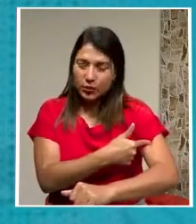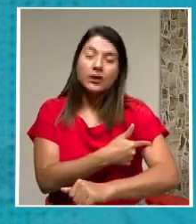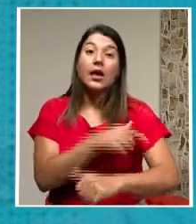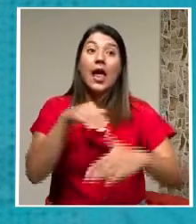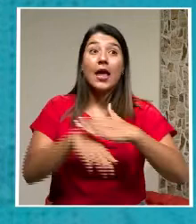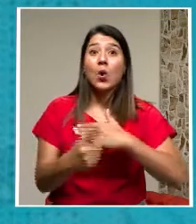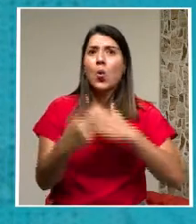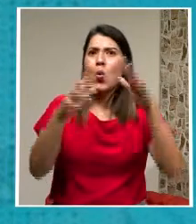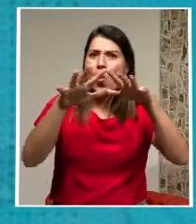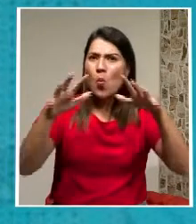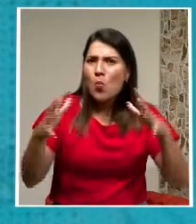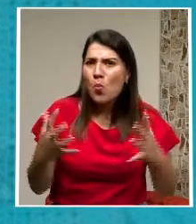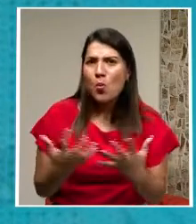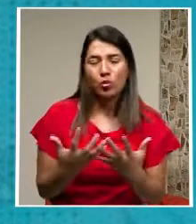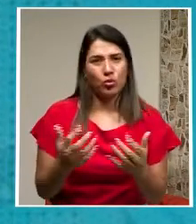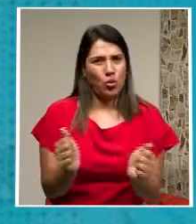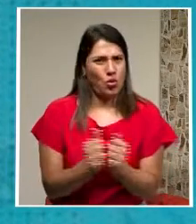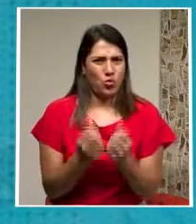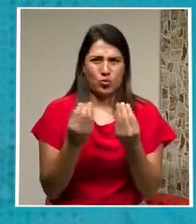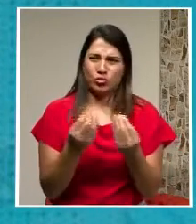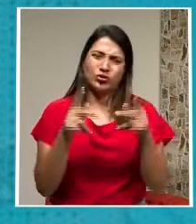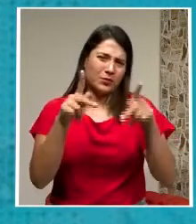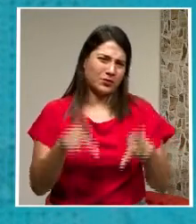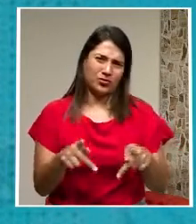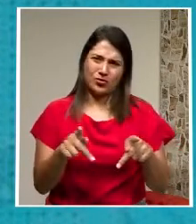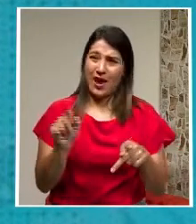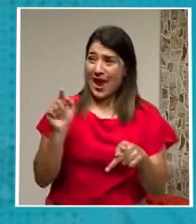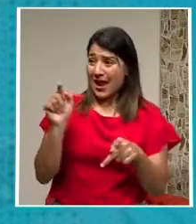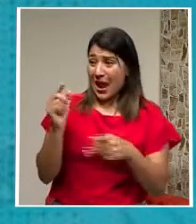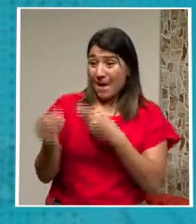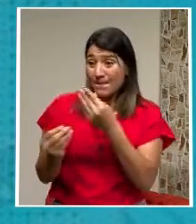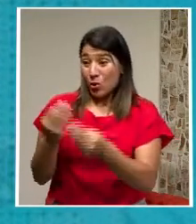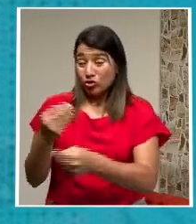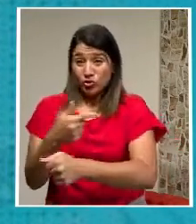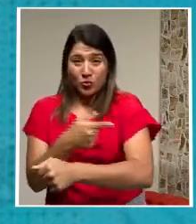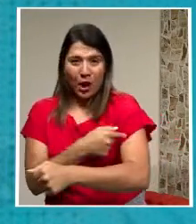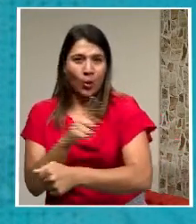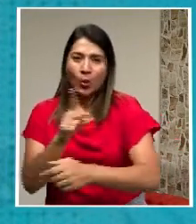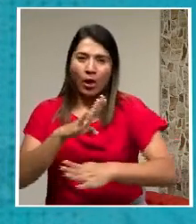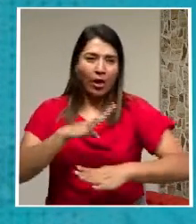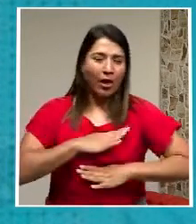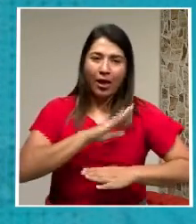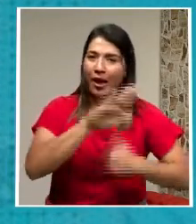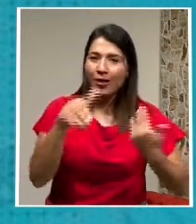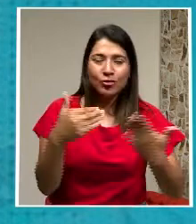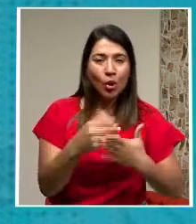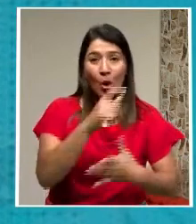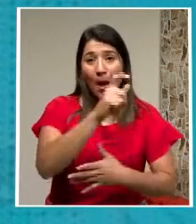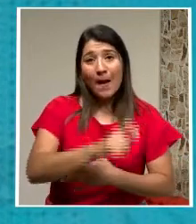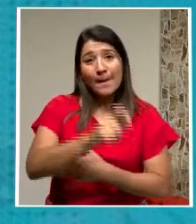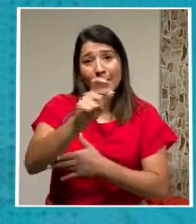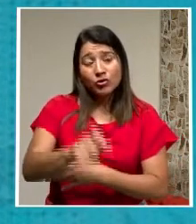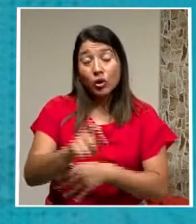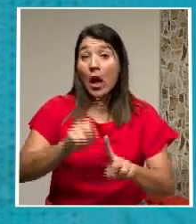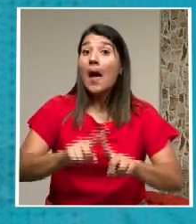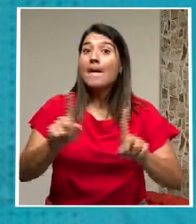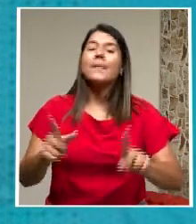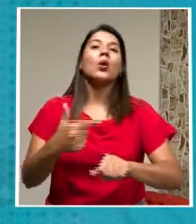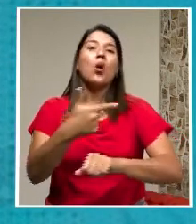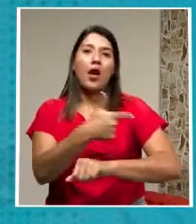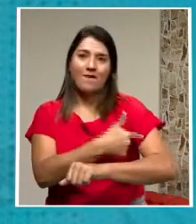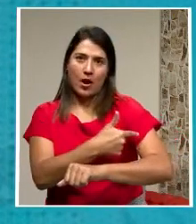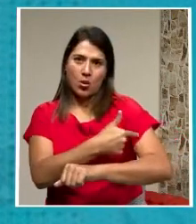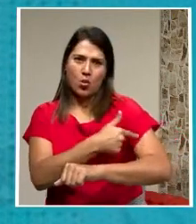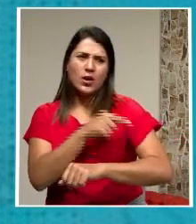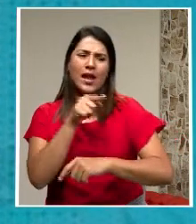Con tantos habitantes Pues evidentemente Eso es como Una gota de agua En el desierto Pero la vacuna Efectivamente Es